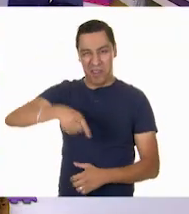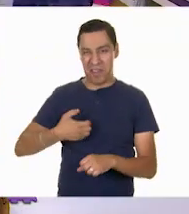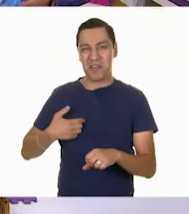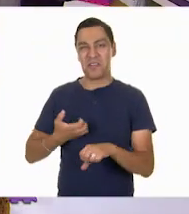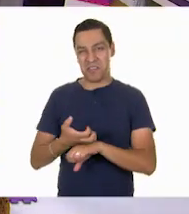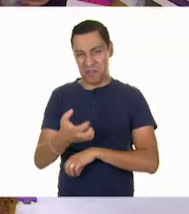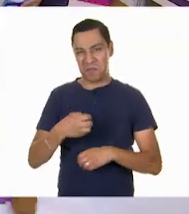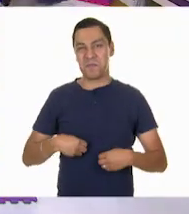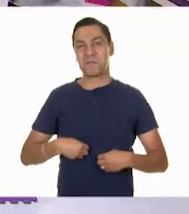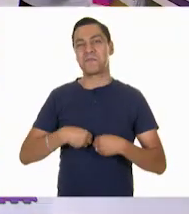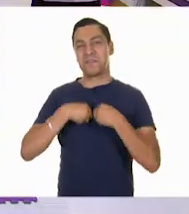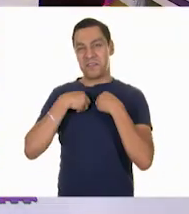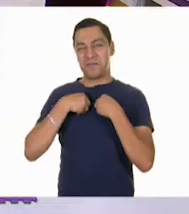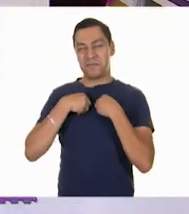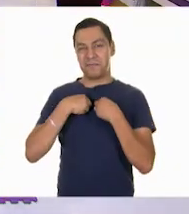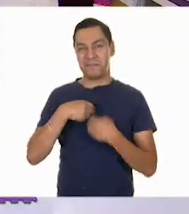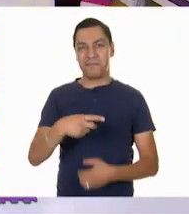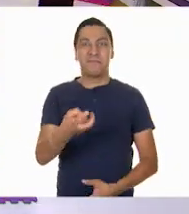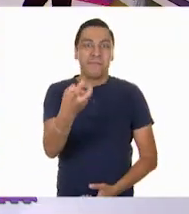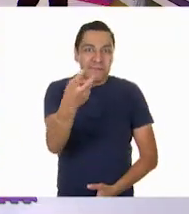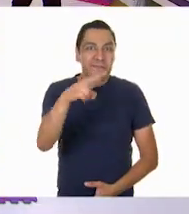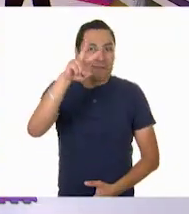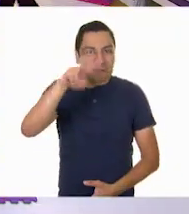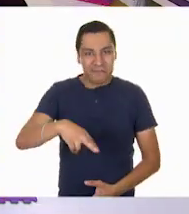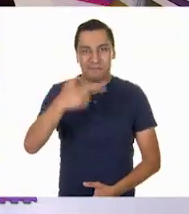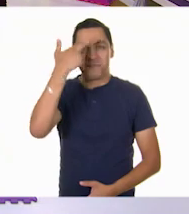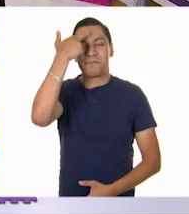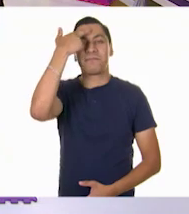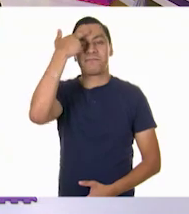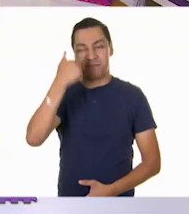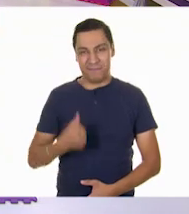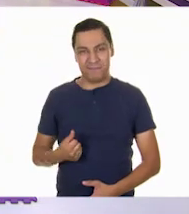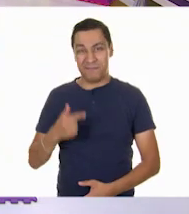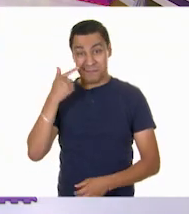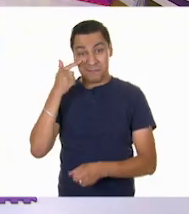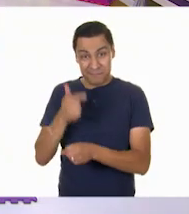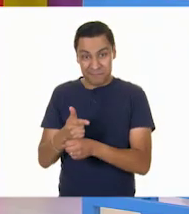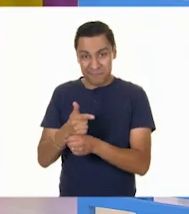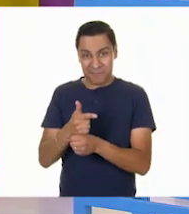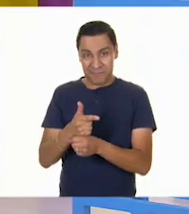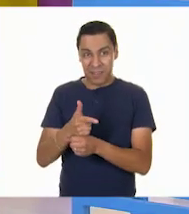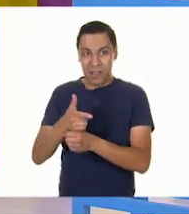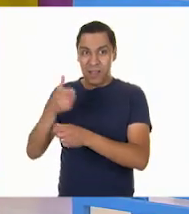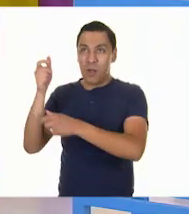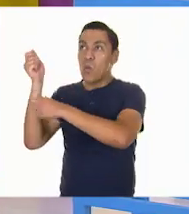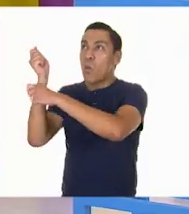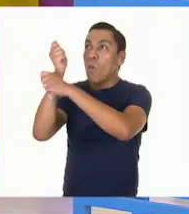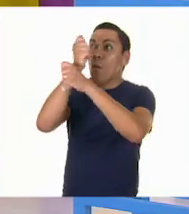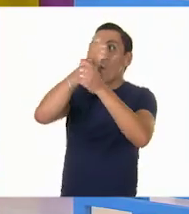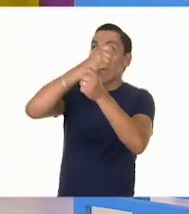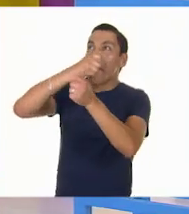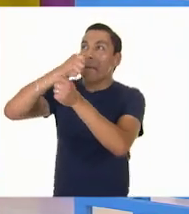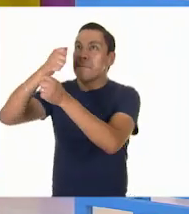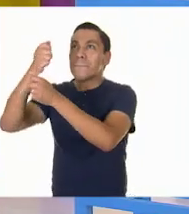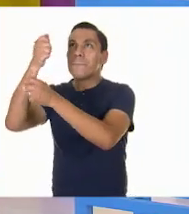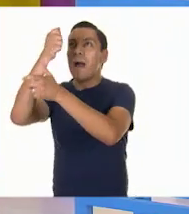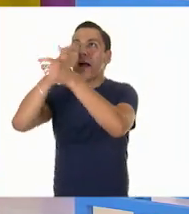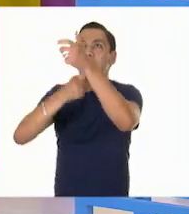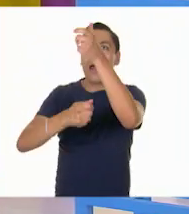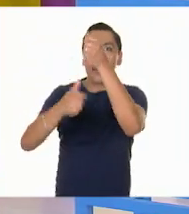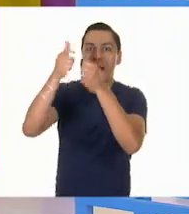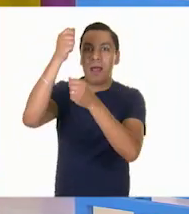¡Muchas gracias! Y tiene mucha razón, Pepe. Si notaron, entre los árboles no podemos volar un papalote. Se puede atorar.